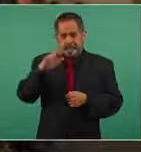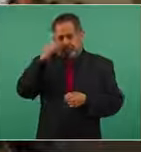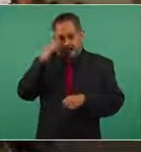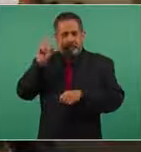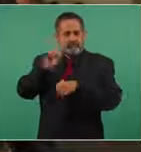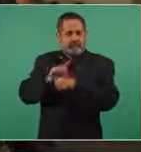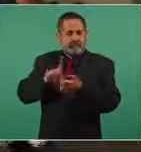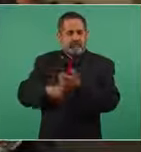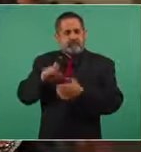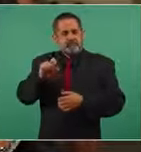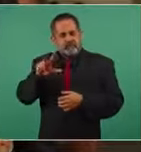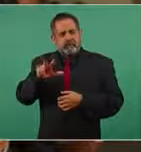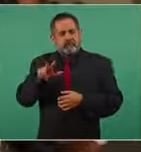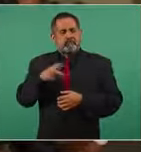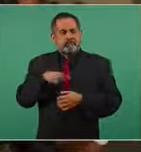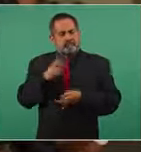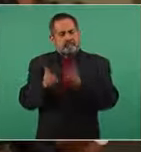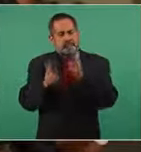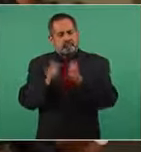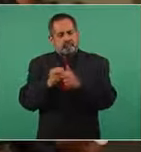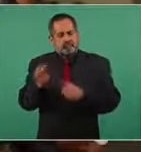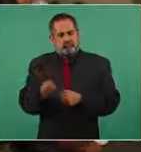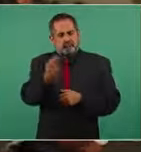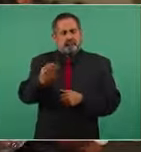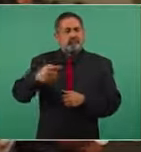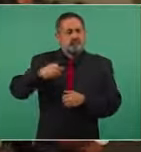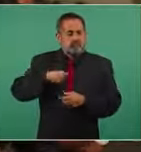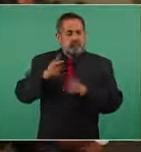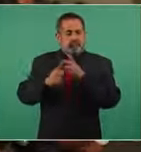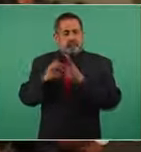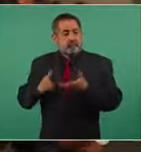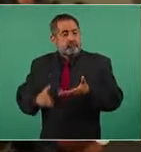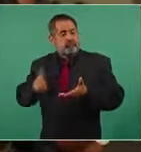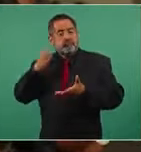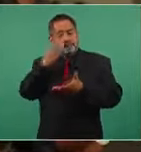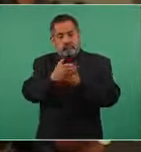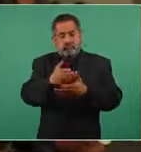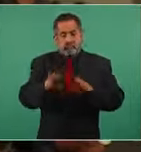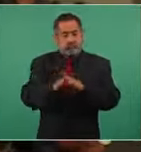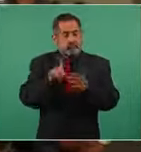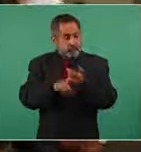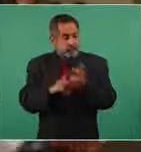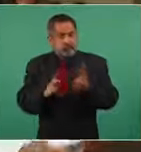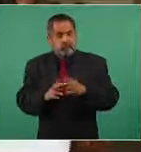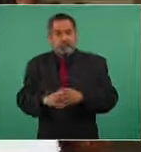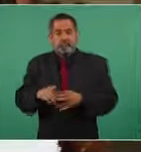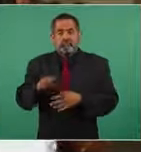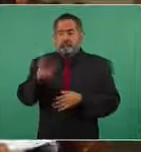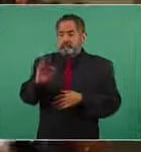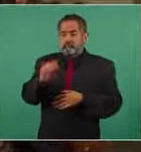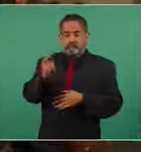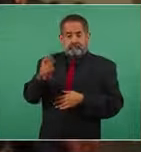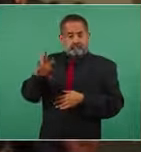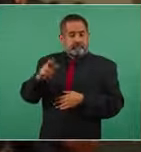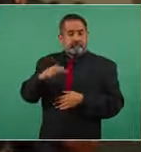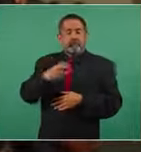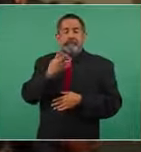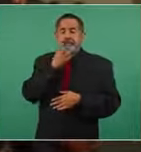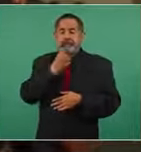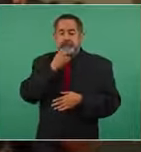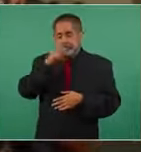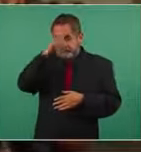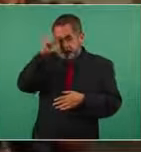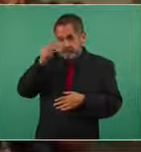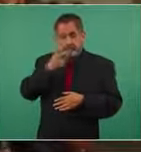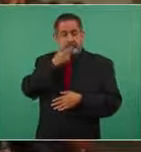28 yo le platiqué a usted que yo había ido al estado que la fiscalía general de Tepic me había dicho que